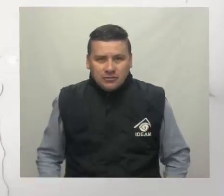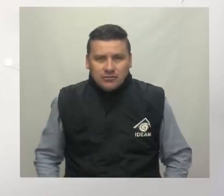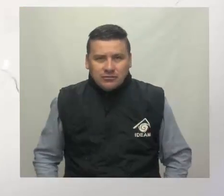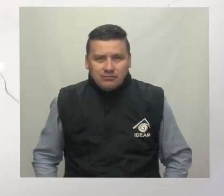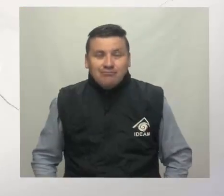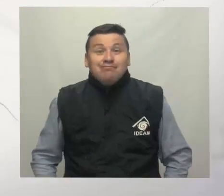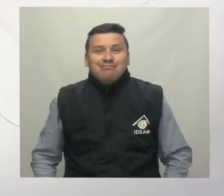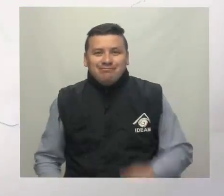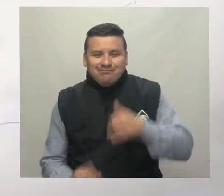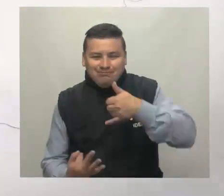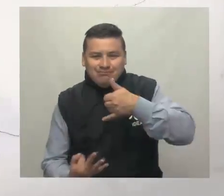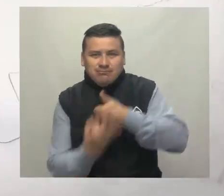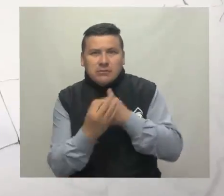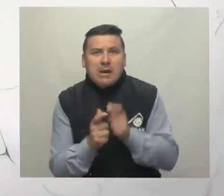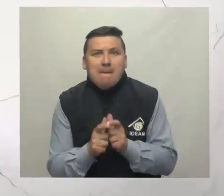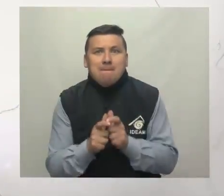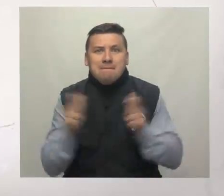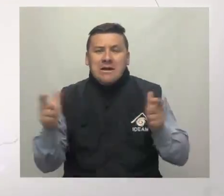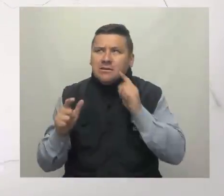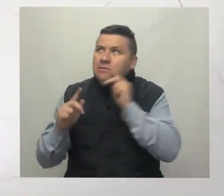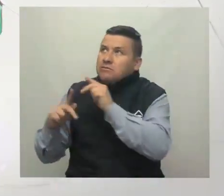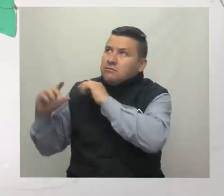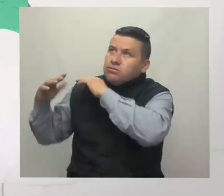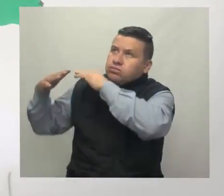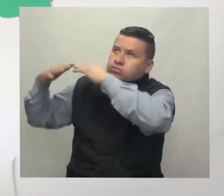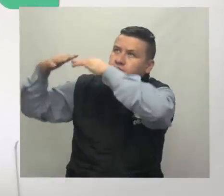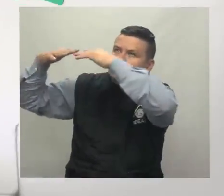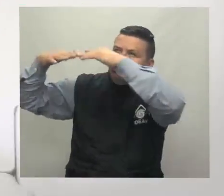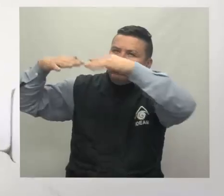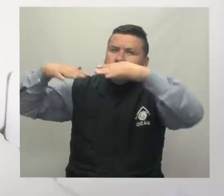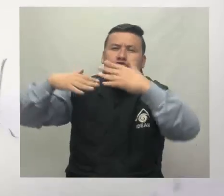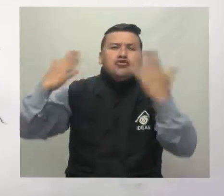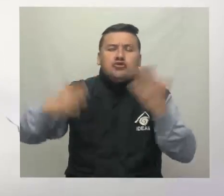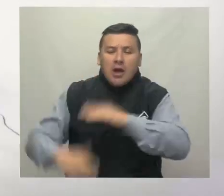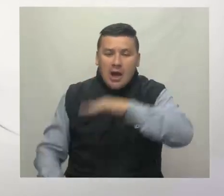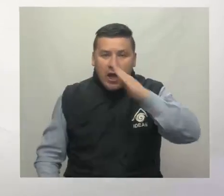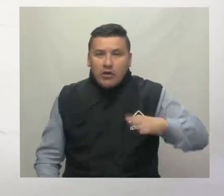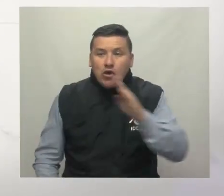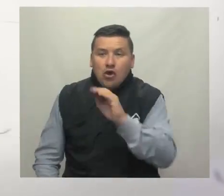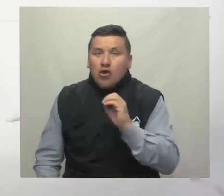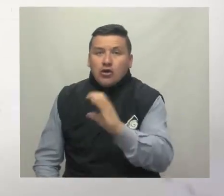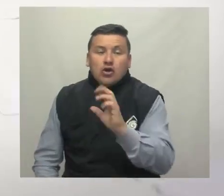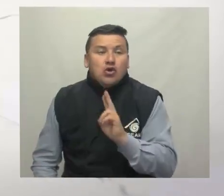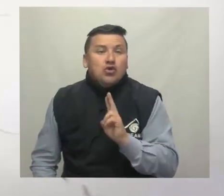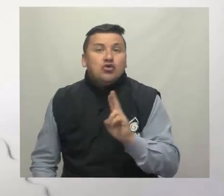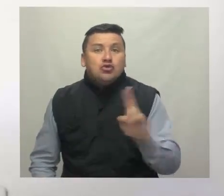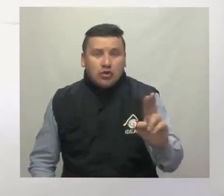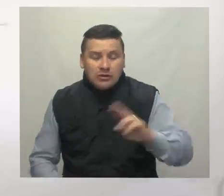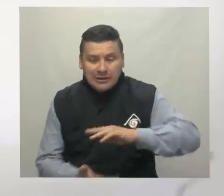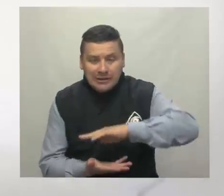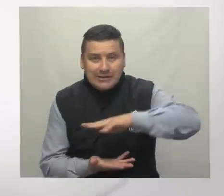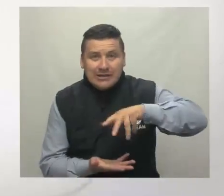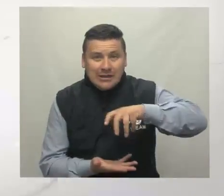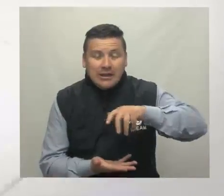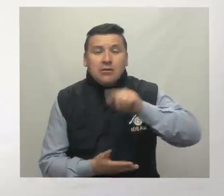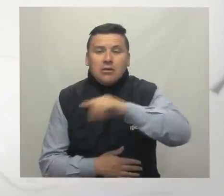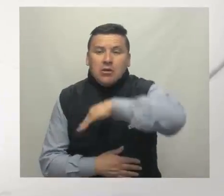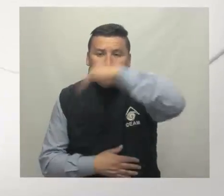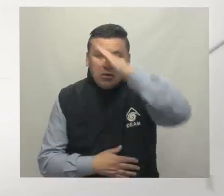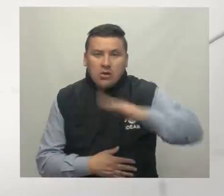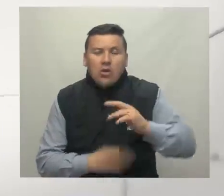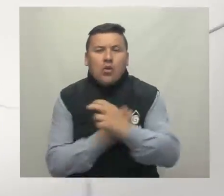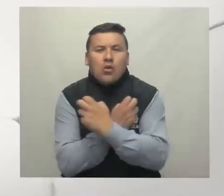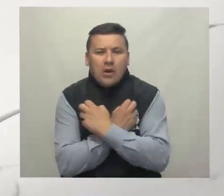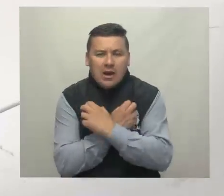Para la zona andina esperamos un aumento de la nubosidad en sectores del occidente de Antioquia, sur de Santander y en sectores de